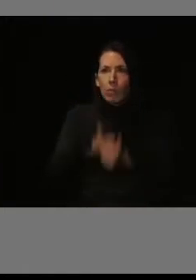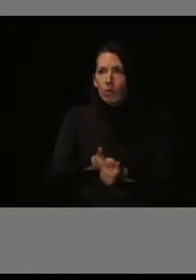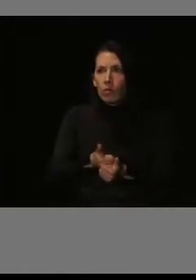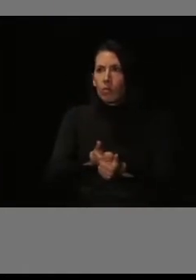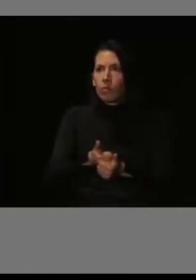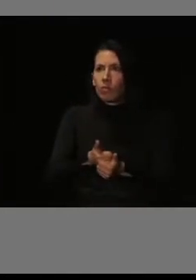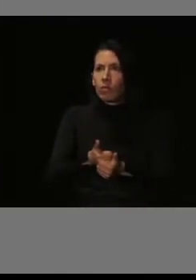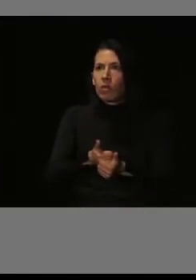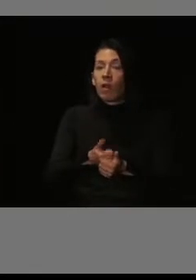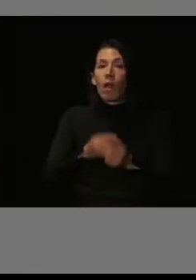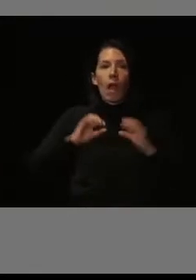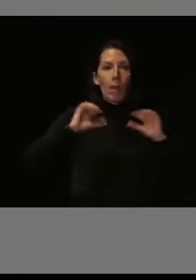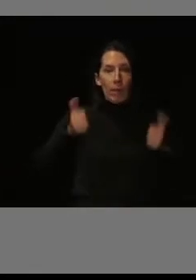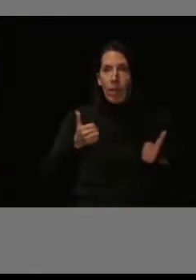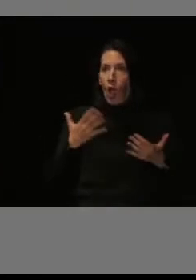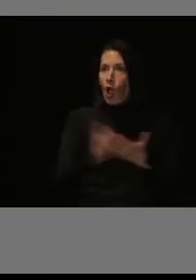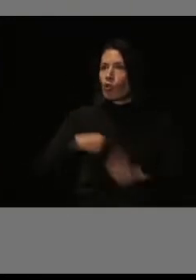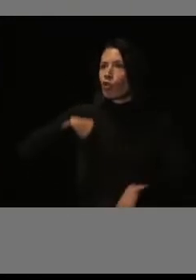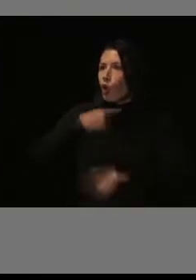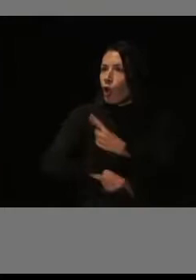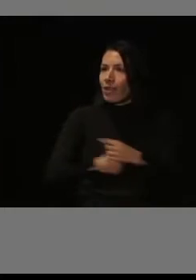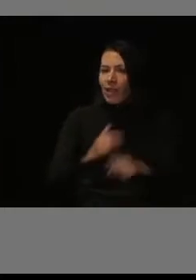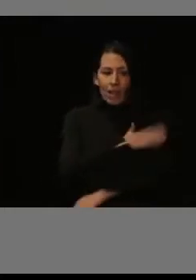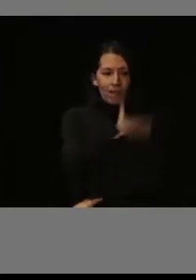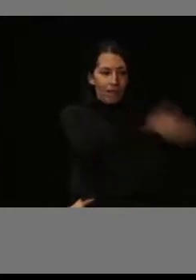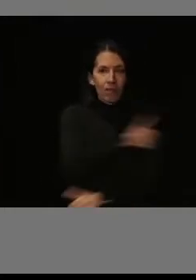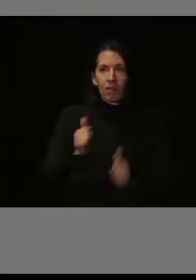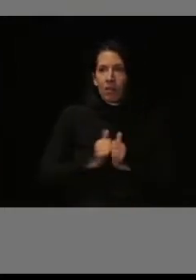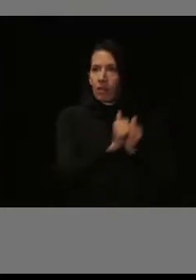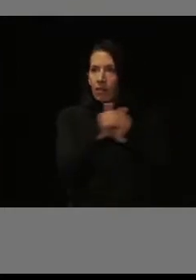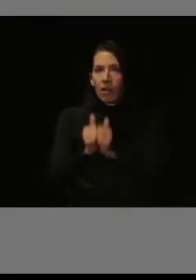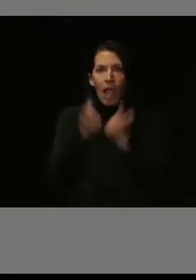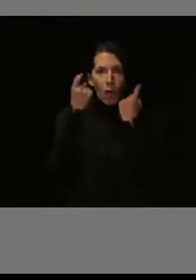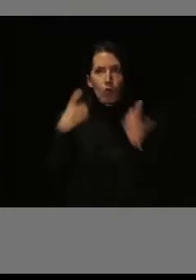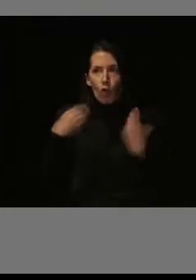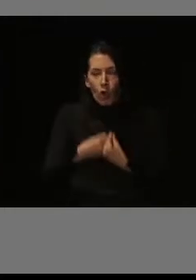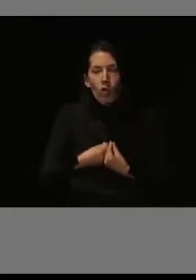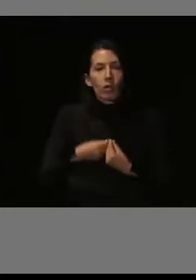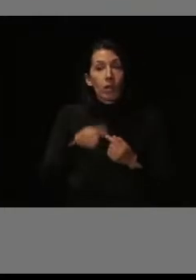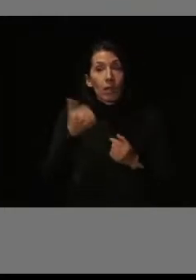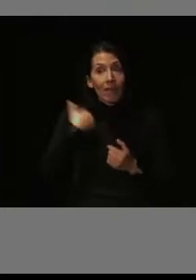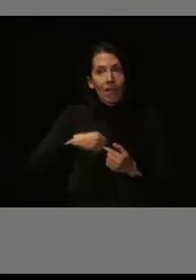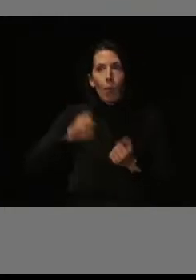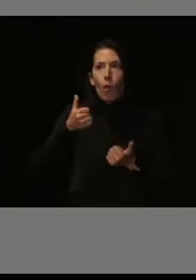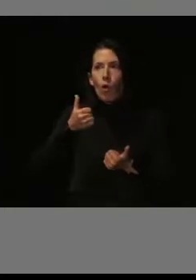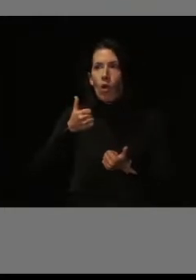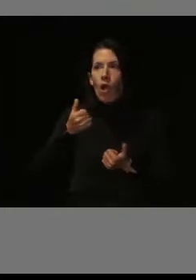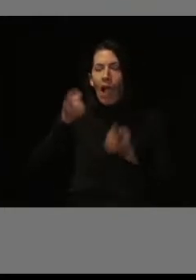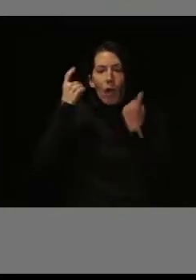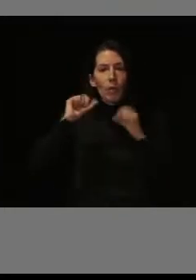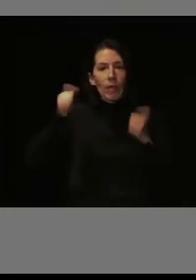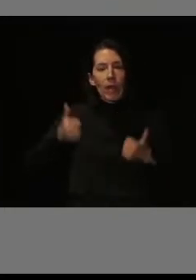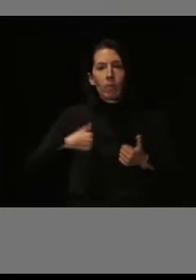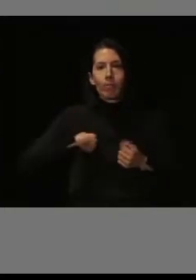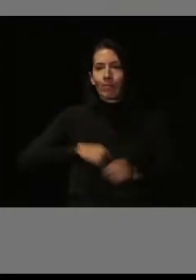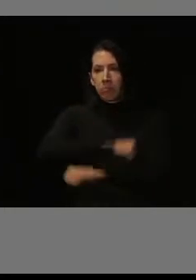Y al principio estaban todos los días con los alumnos. A medida que ellos iban madurando y sintiéndose más seguros en su puesto de trabajo,